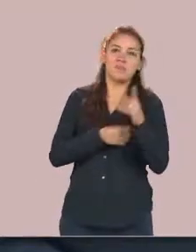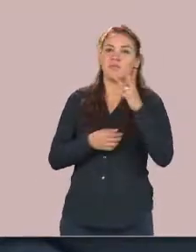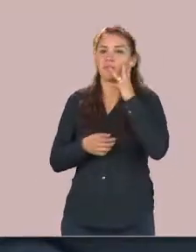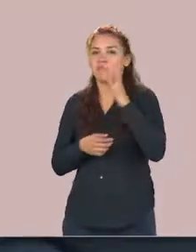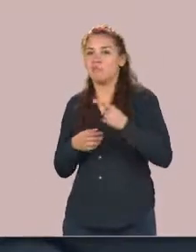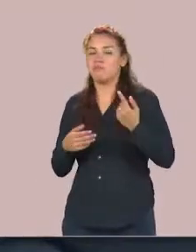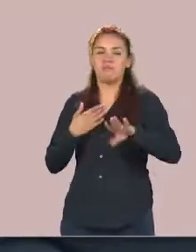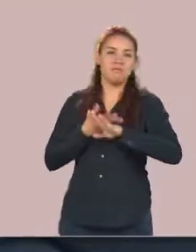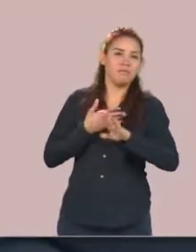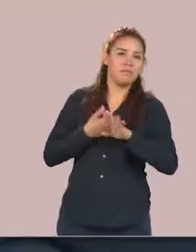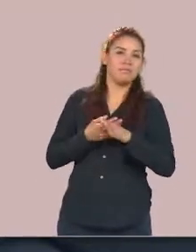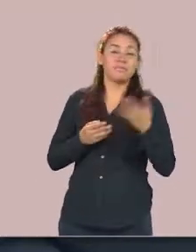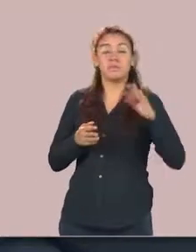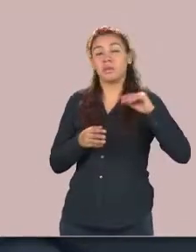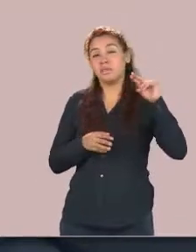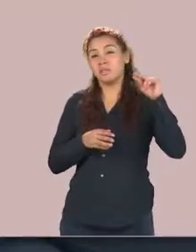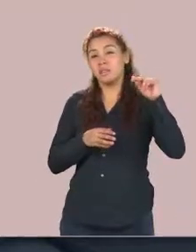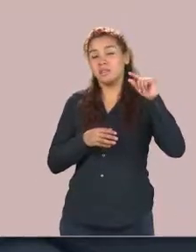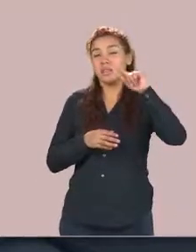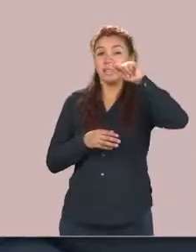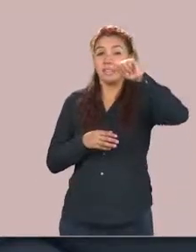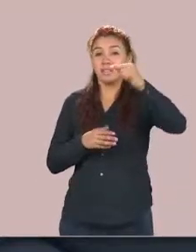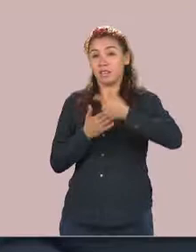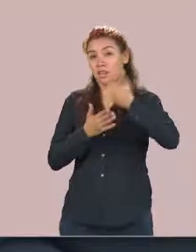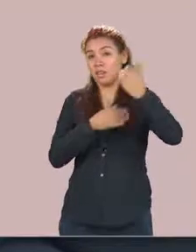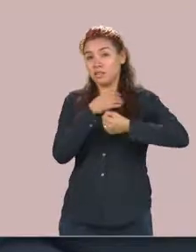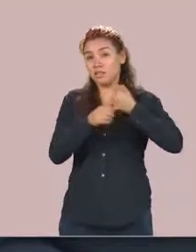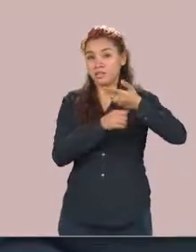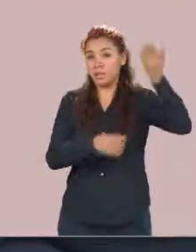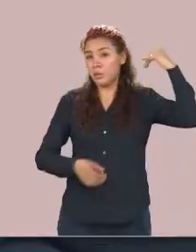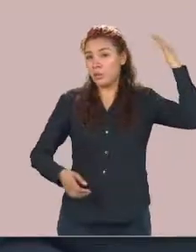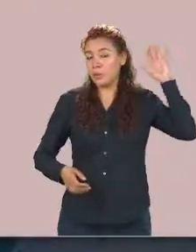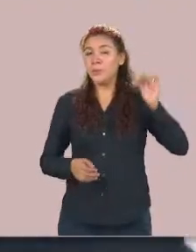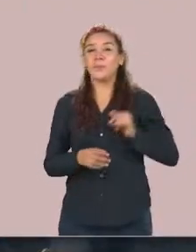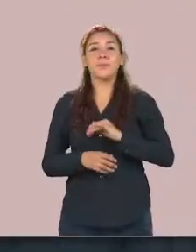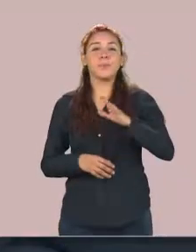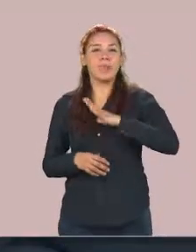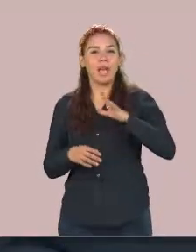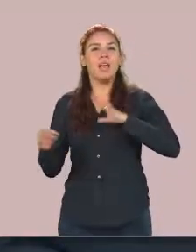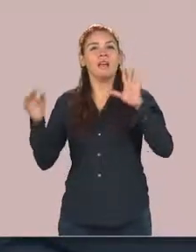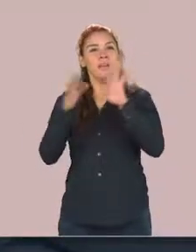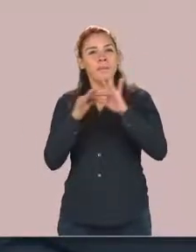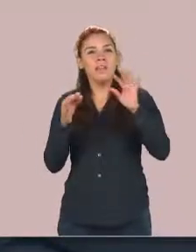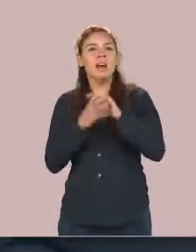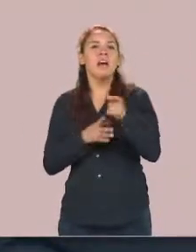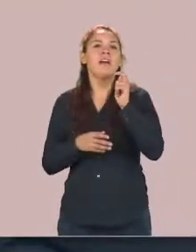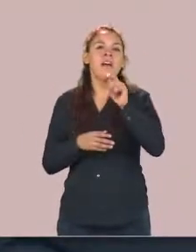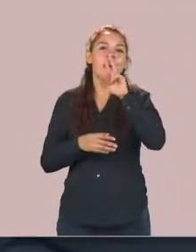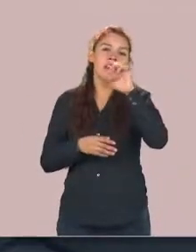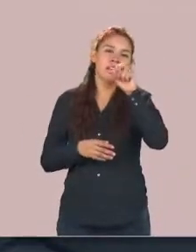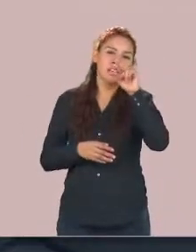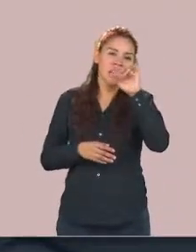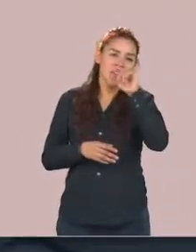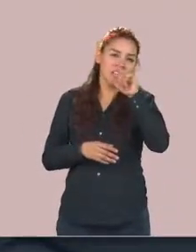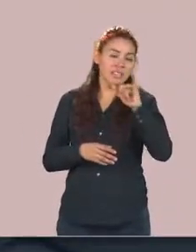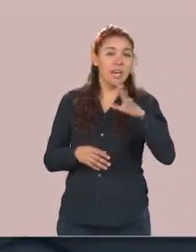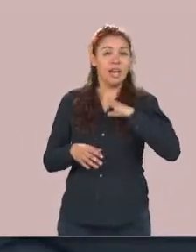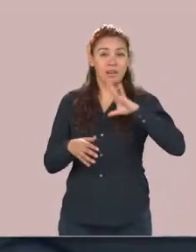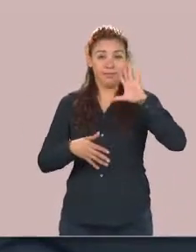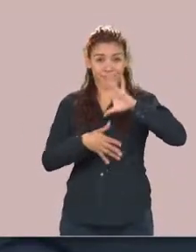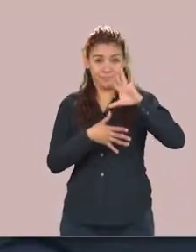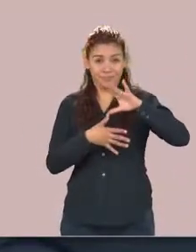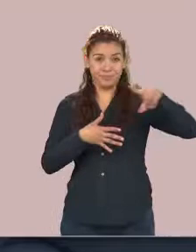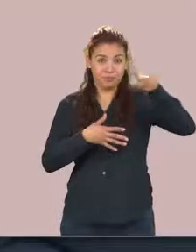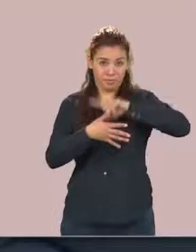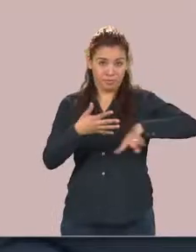siglo pasado ya se comenzó a hablar sobre lo que es esto de la resiliencia en América Latina la